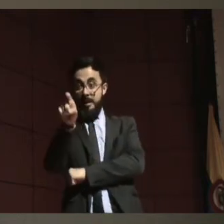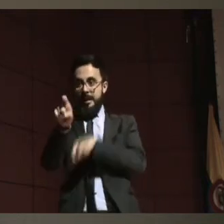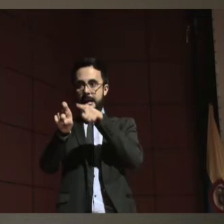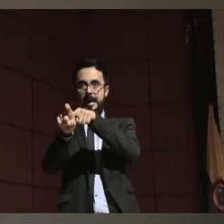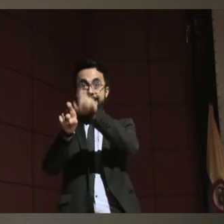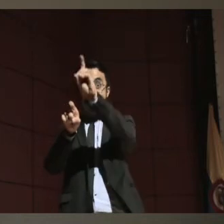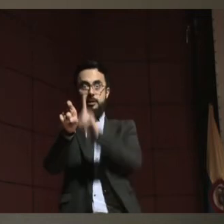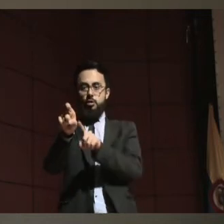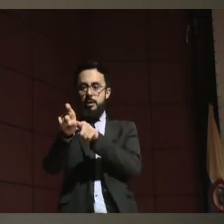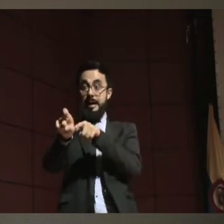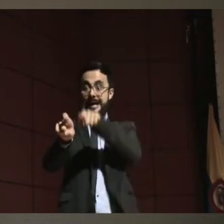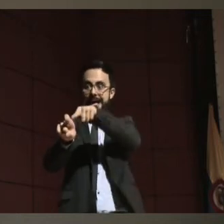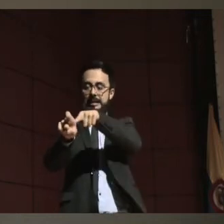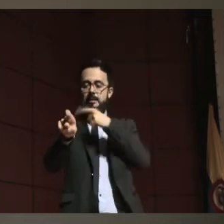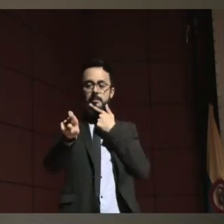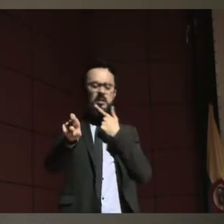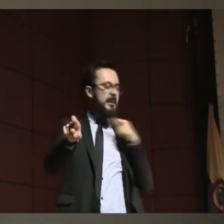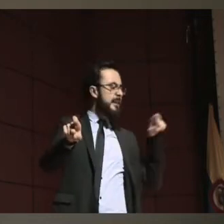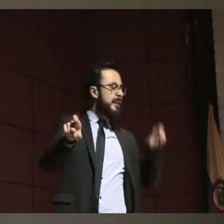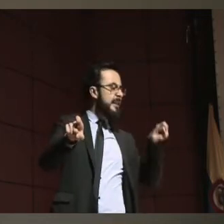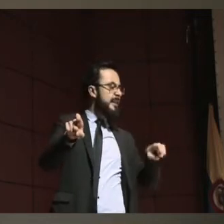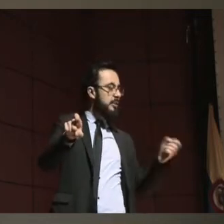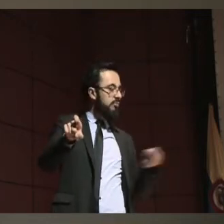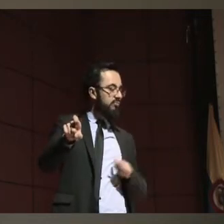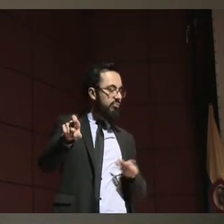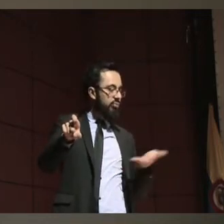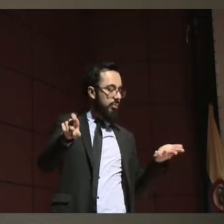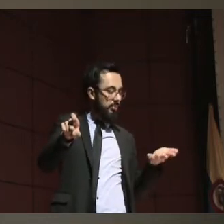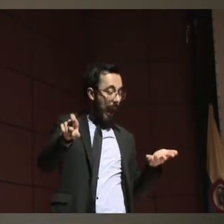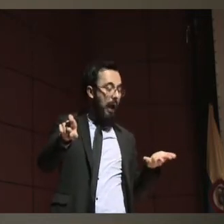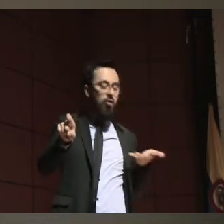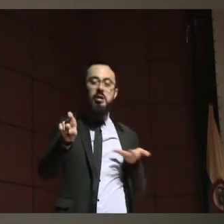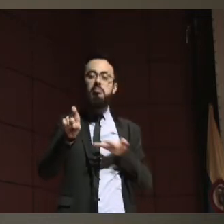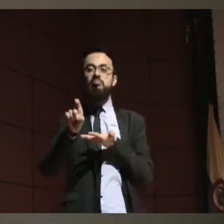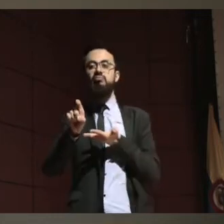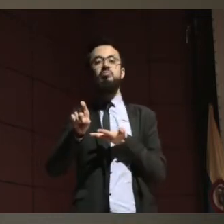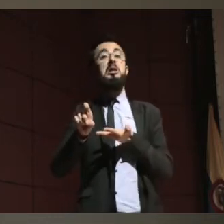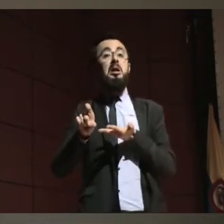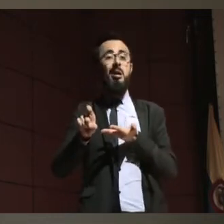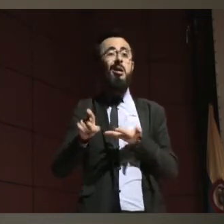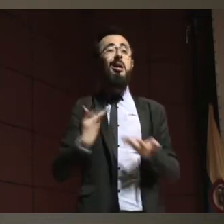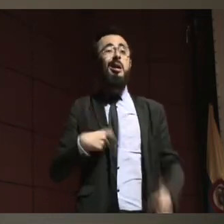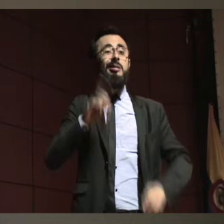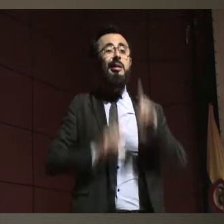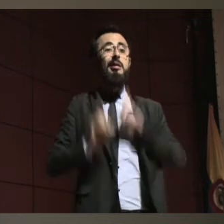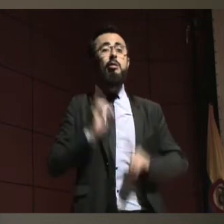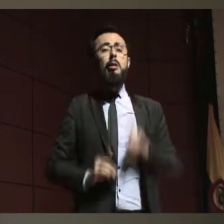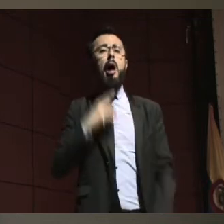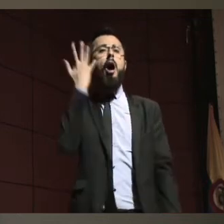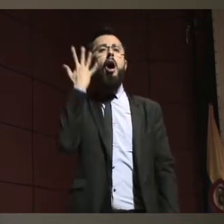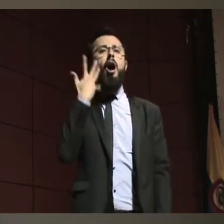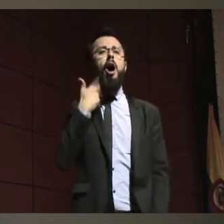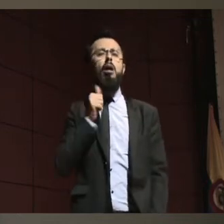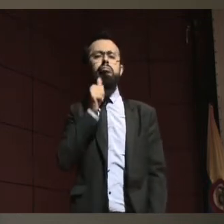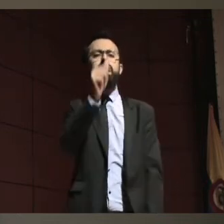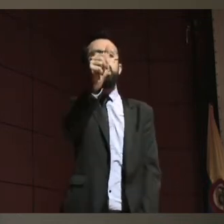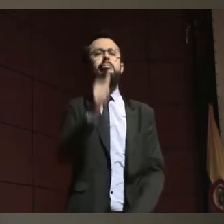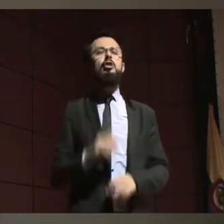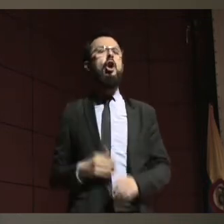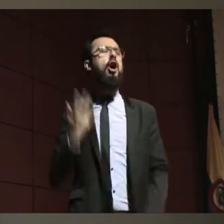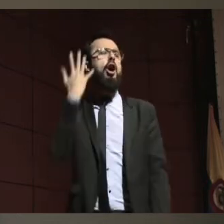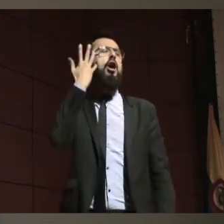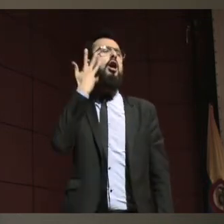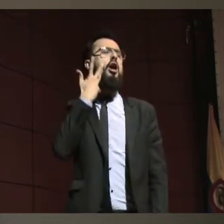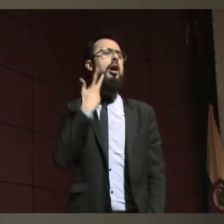Nosotros estamos tomando decisiones en todo momento de nuestra vida, en el día a día estamos tomando decisiones y